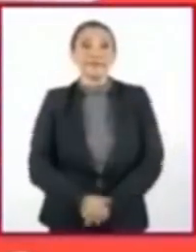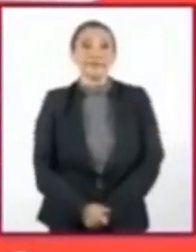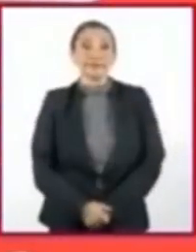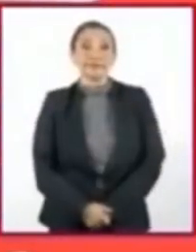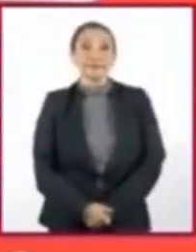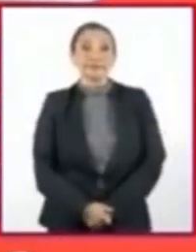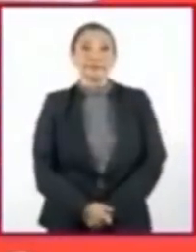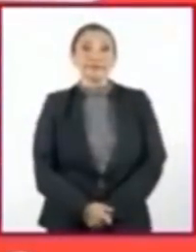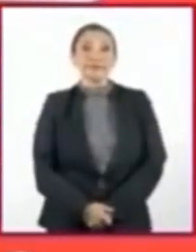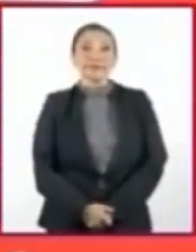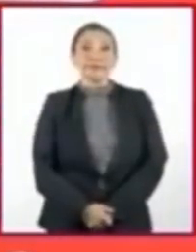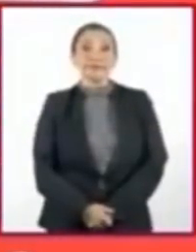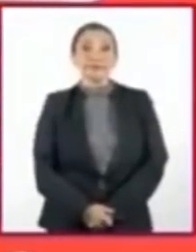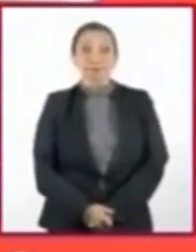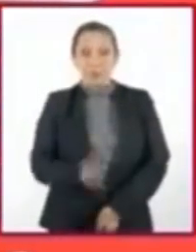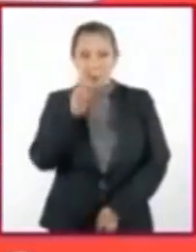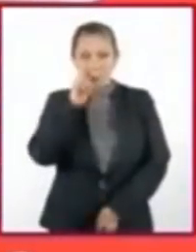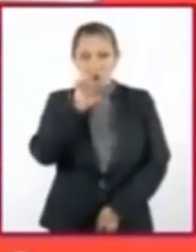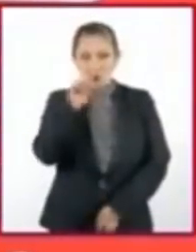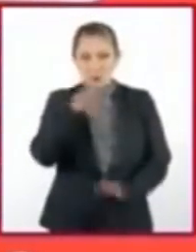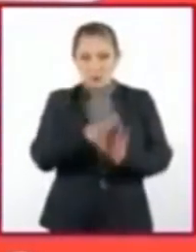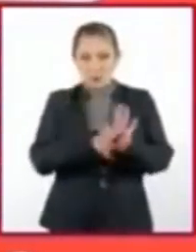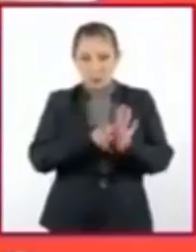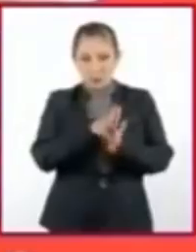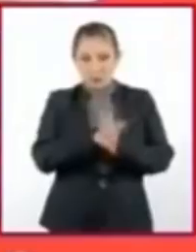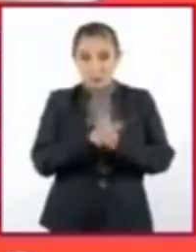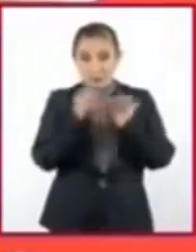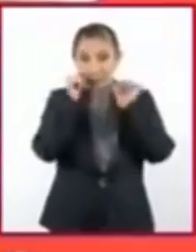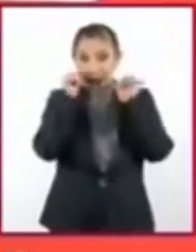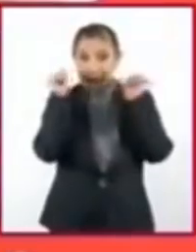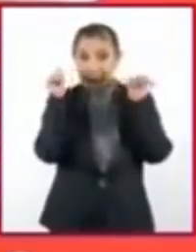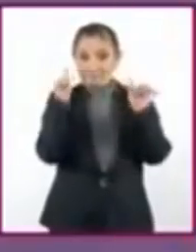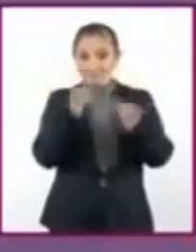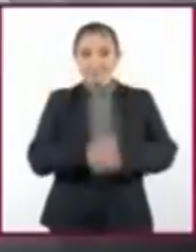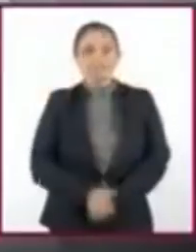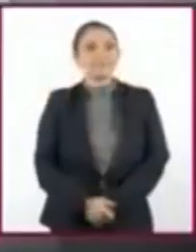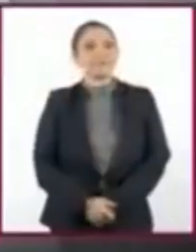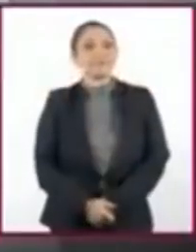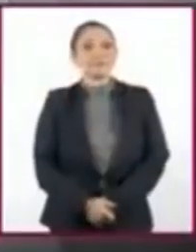Ahora, veamos el siguiente video. Pongan mucha atención.